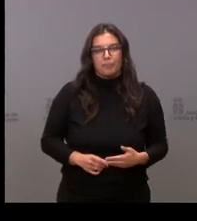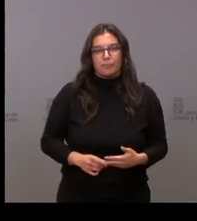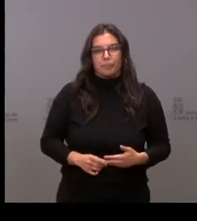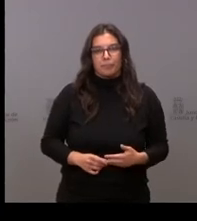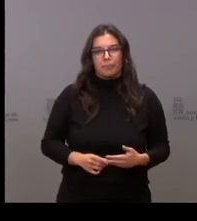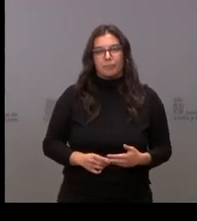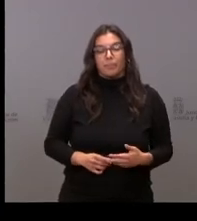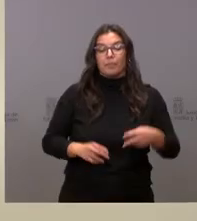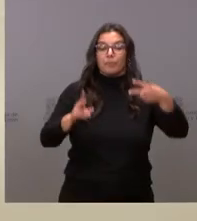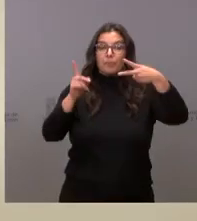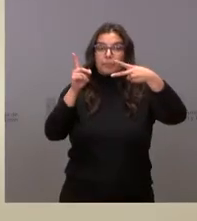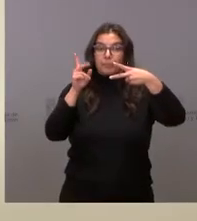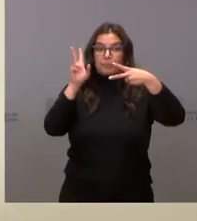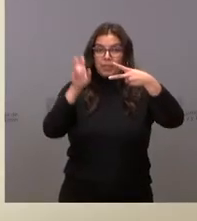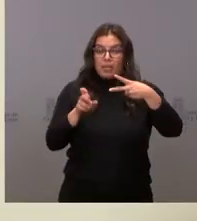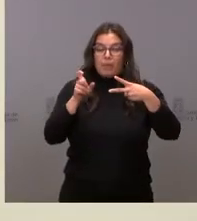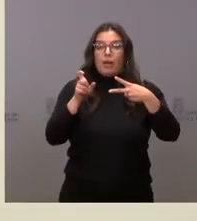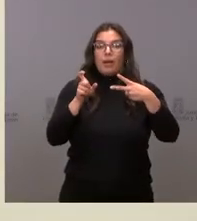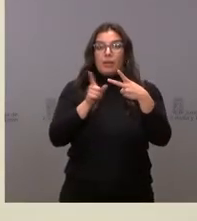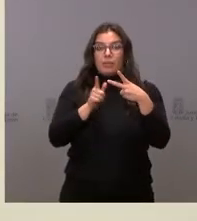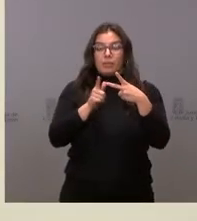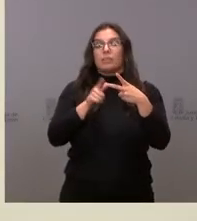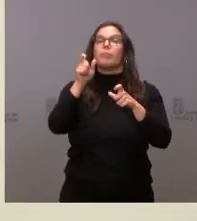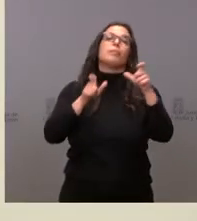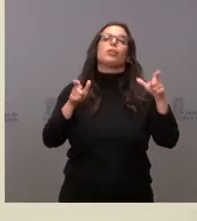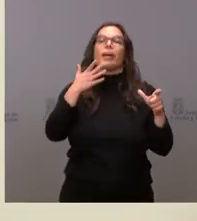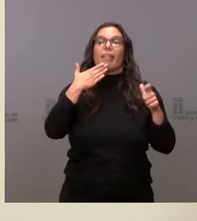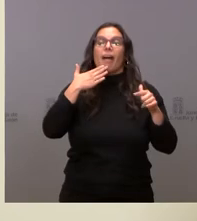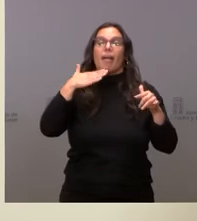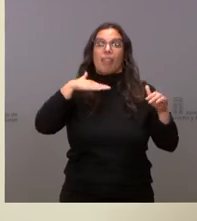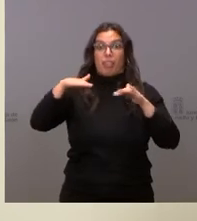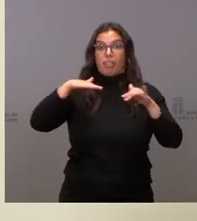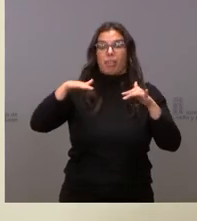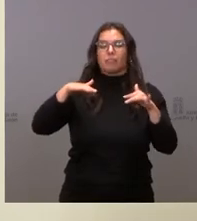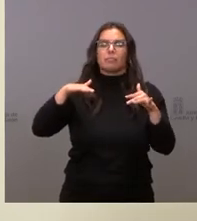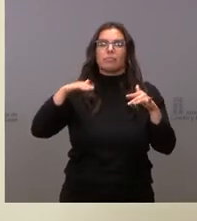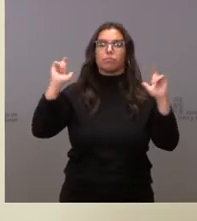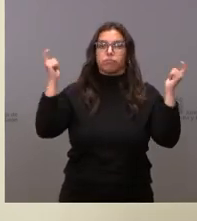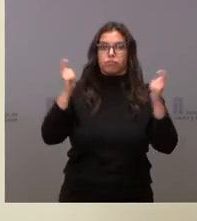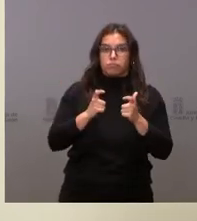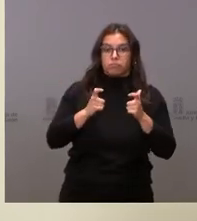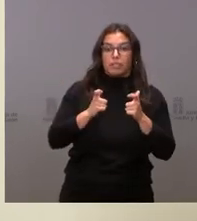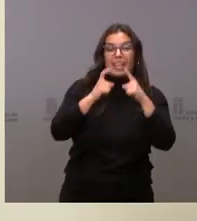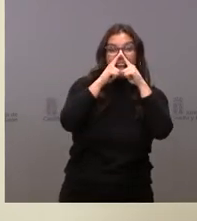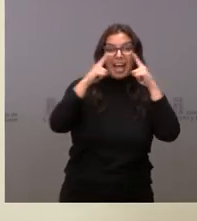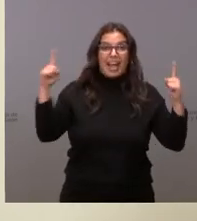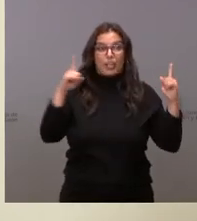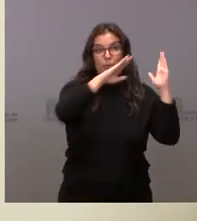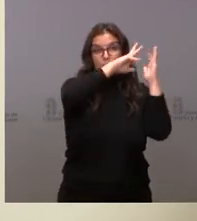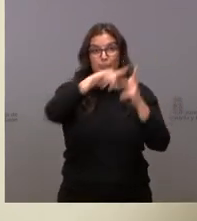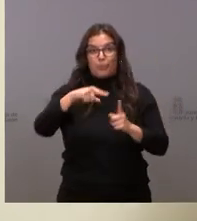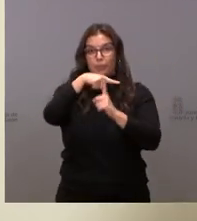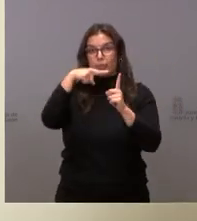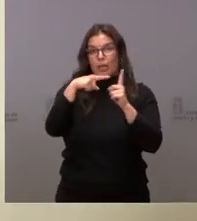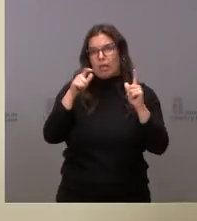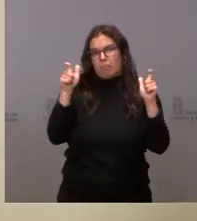Bien, con respecto al descenso de la población activa, en el interanual es un descenso